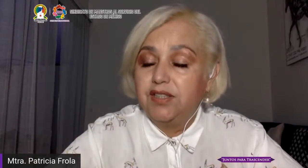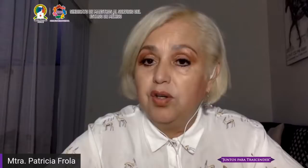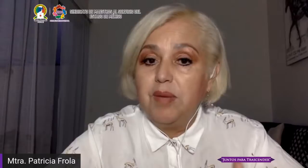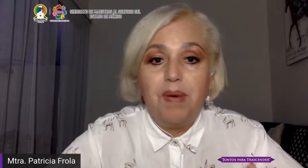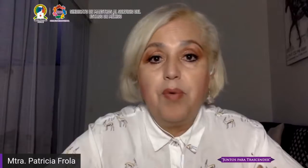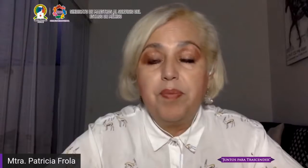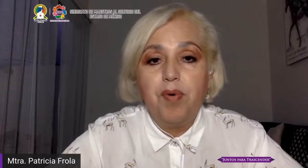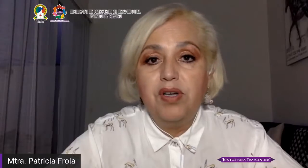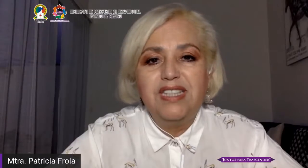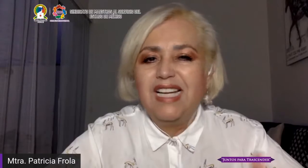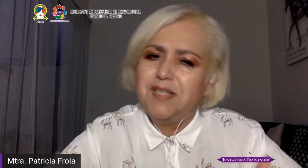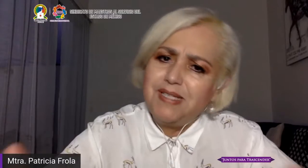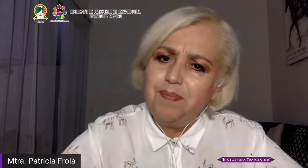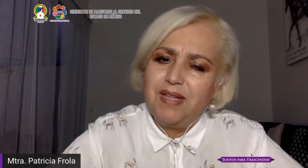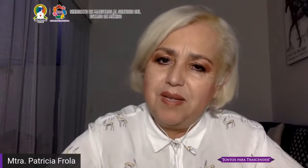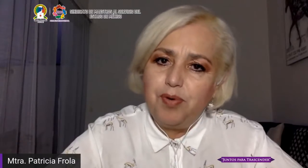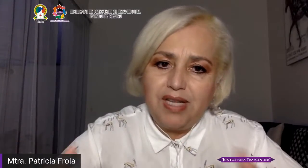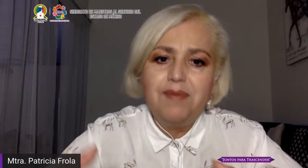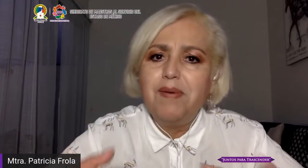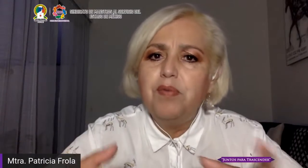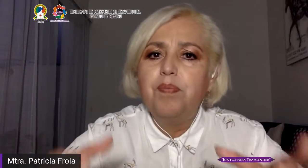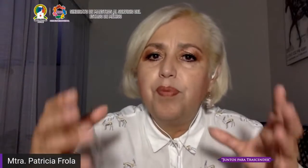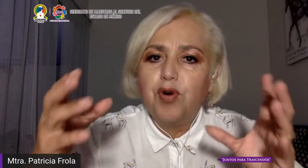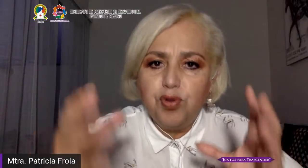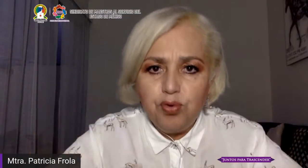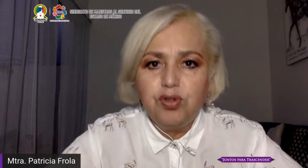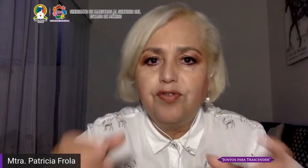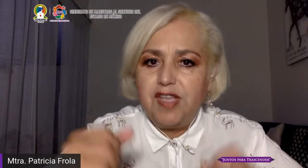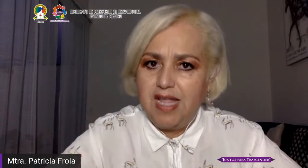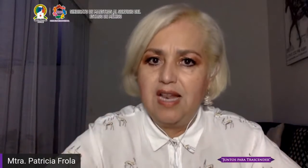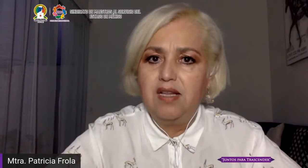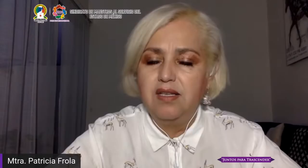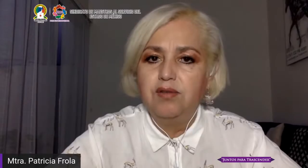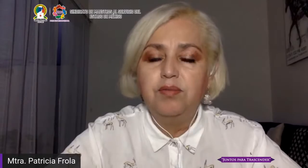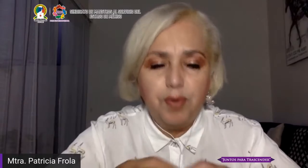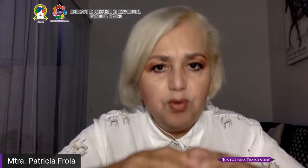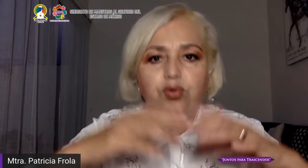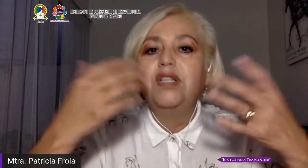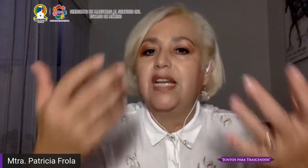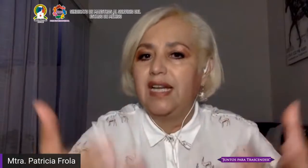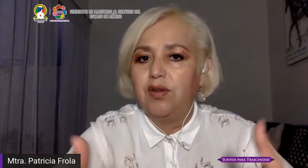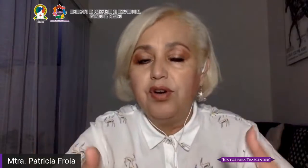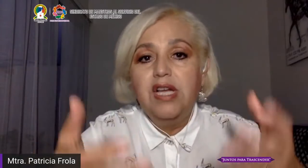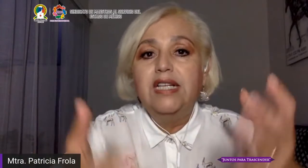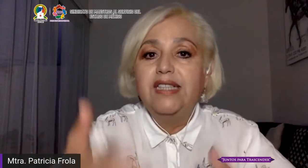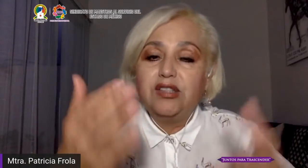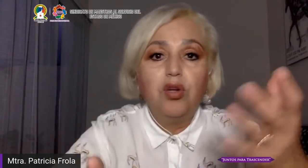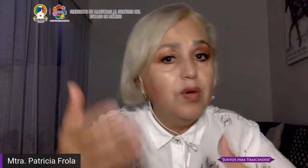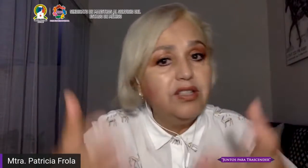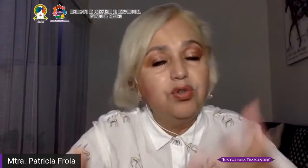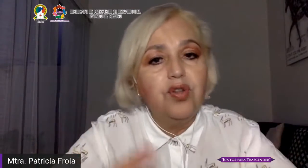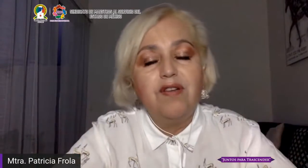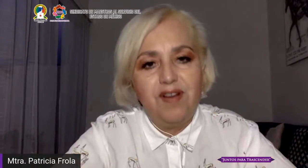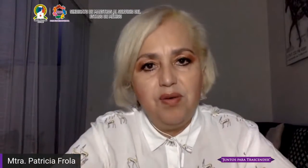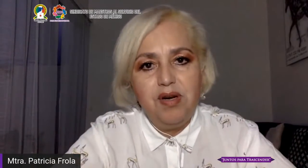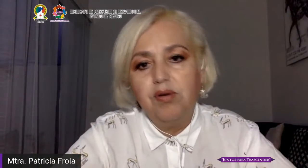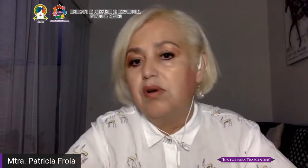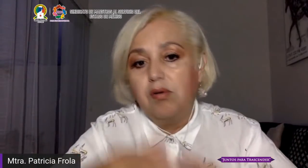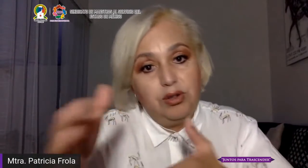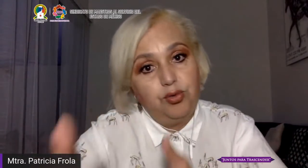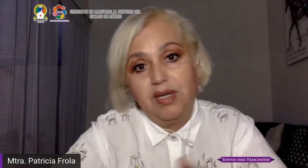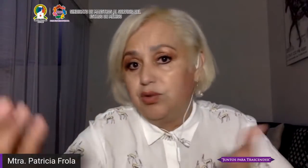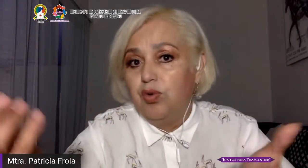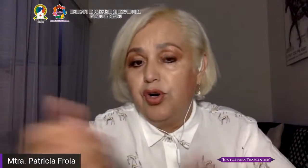una presentación en powerpoint que les vas a pedir porque debe haber un producto final un producto integrador de todo el estudio del